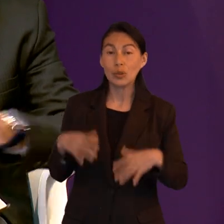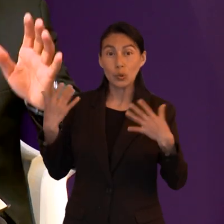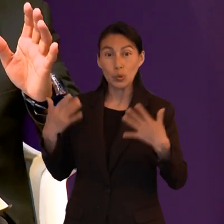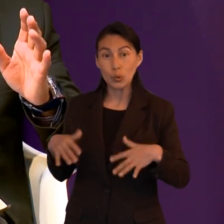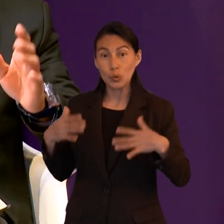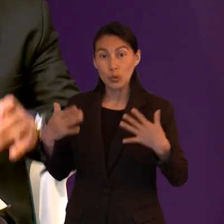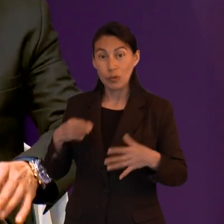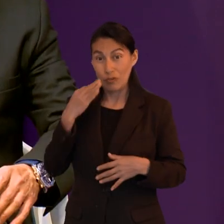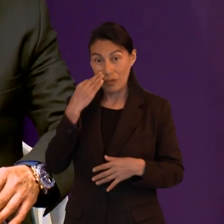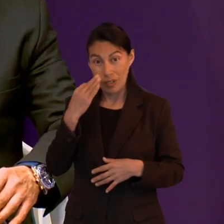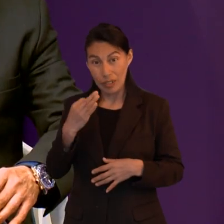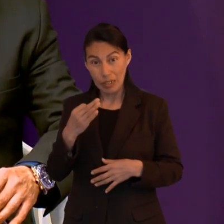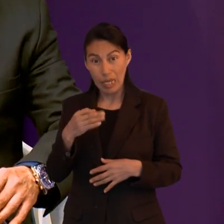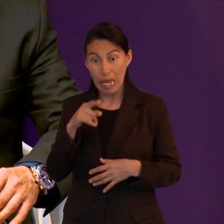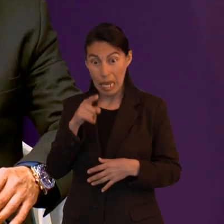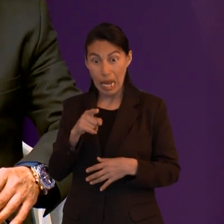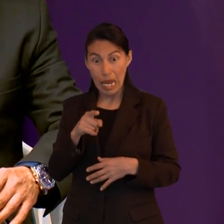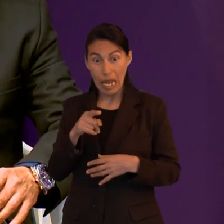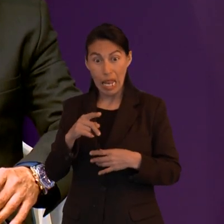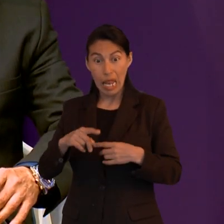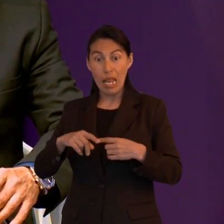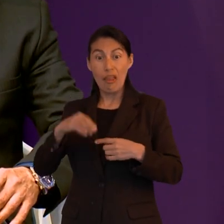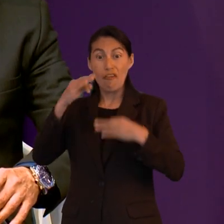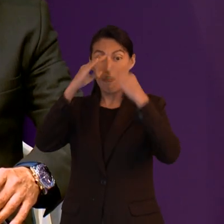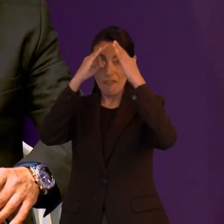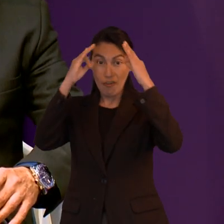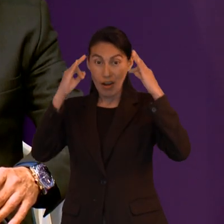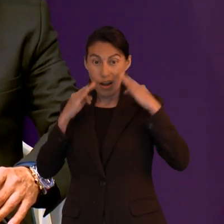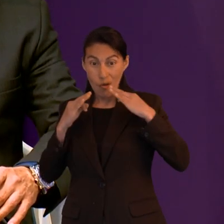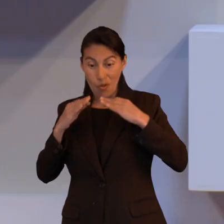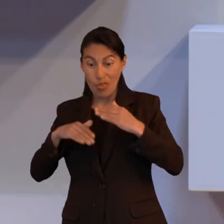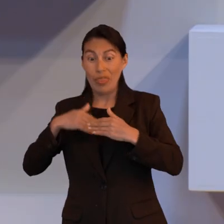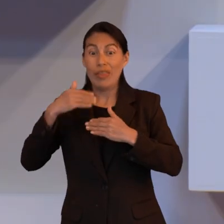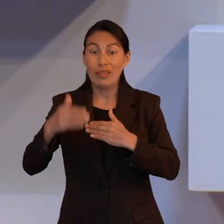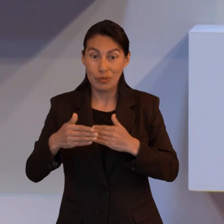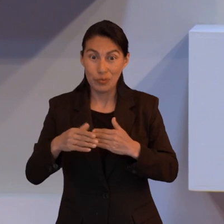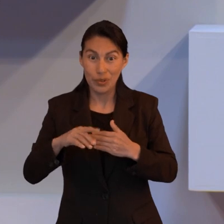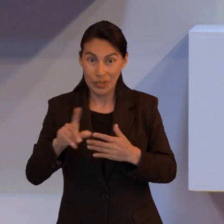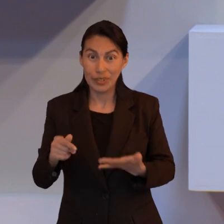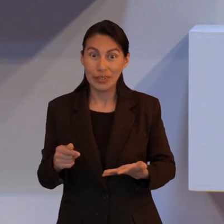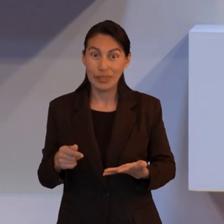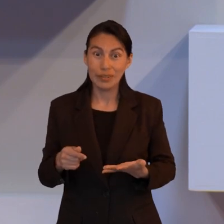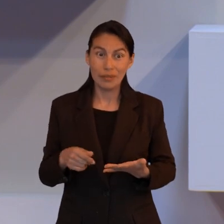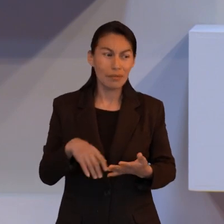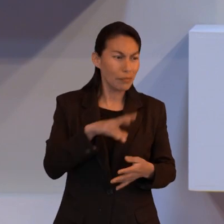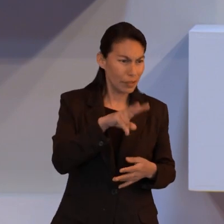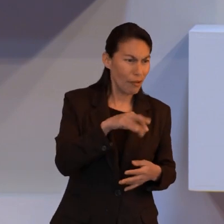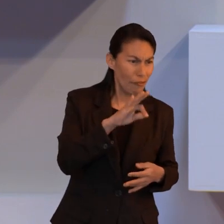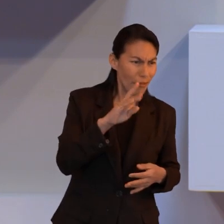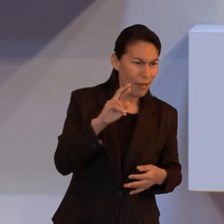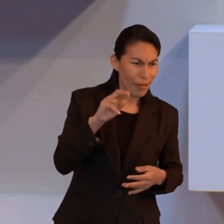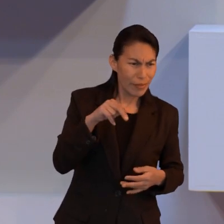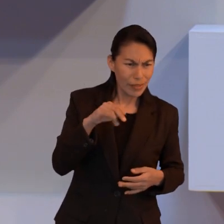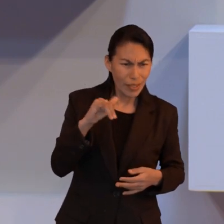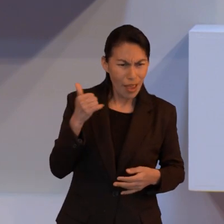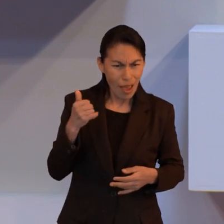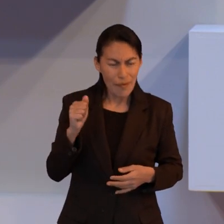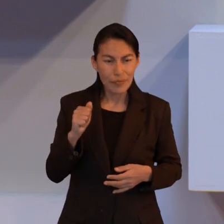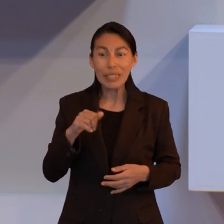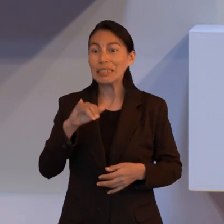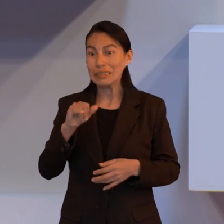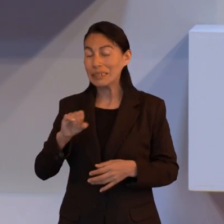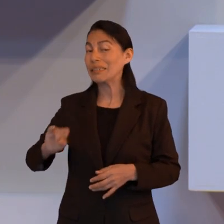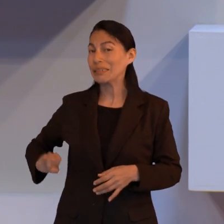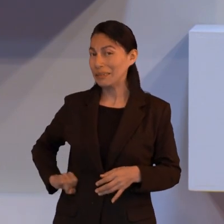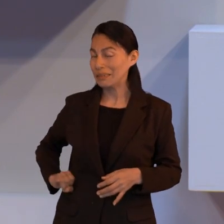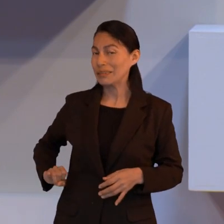dijo no quiero ese título claro y eso eso era algo importante porque la lección mencionaba que ser llamado con ese título básicamente la hacía que